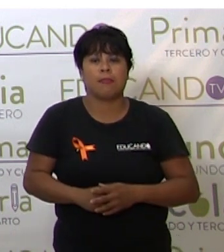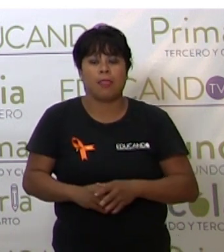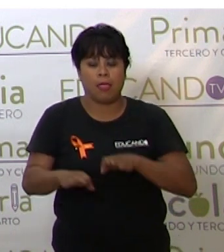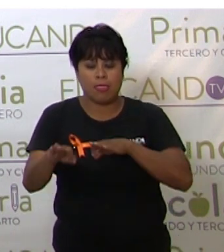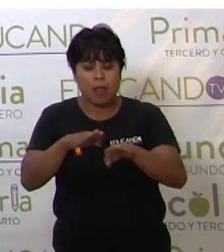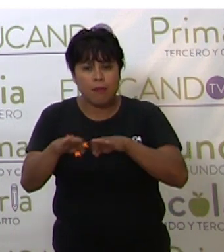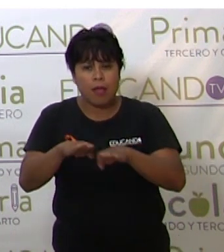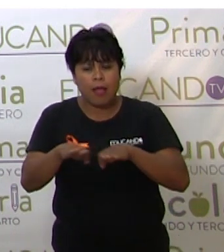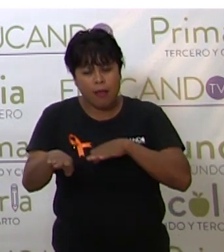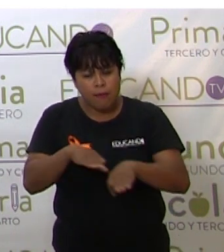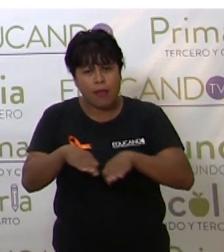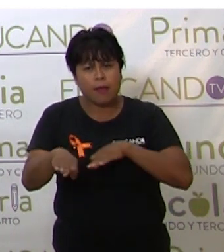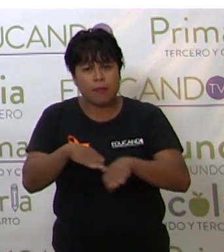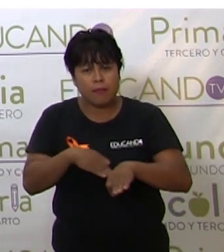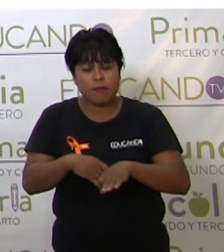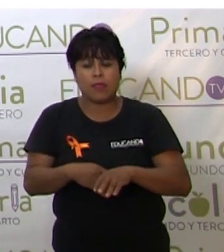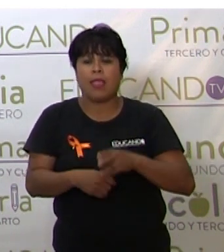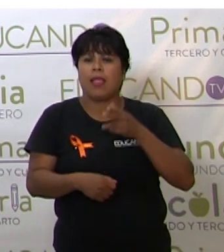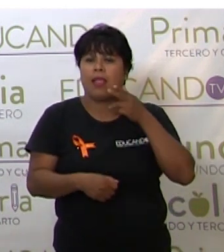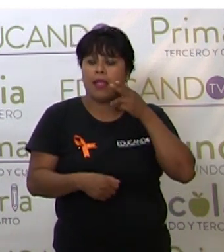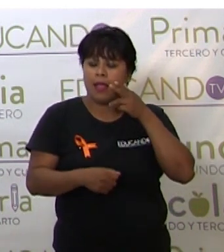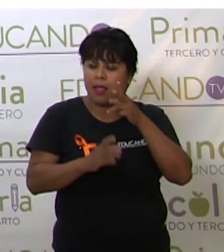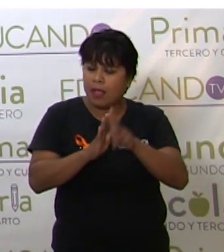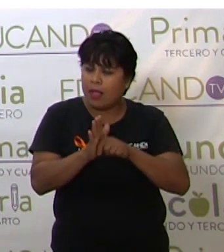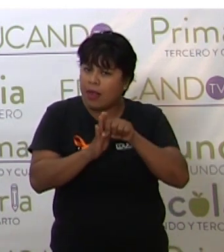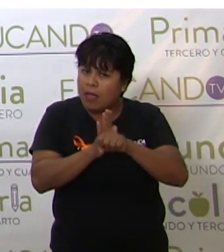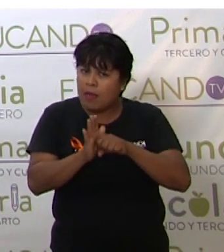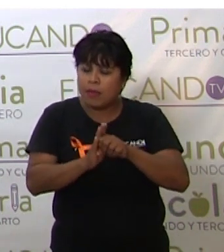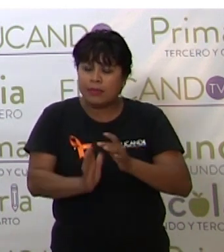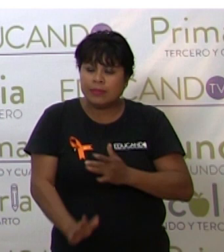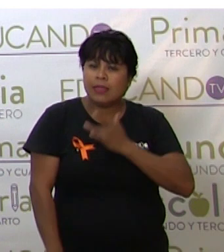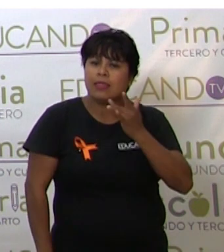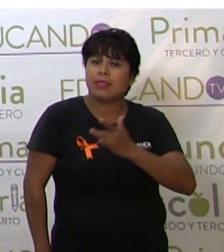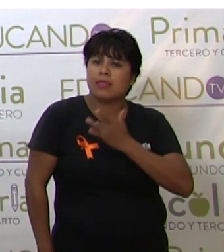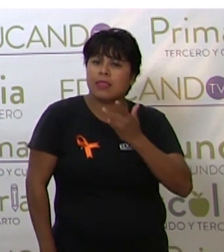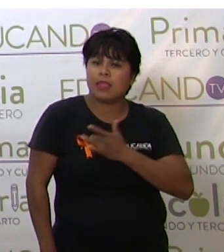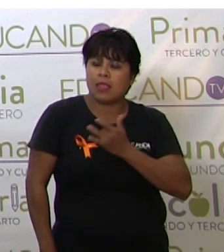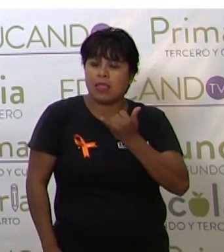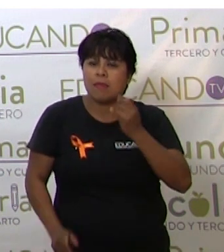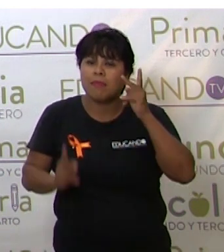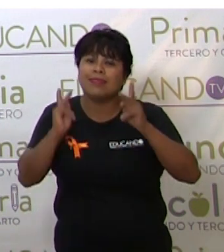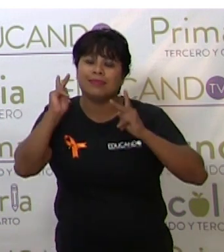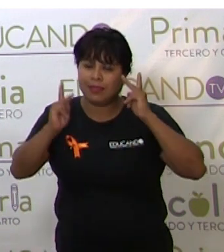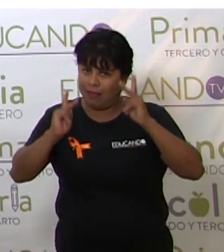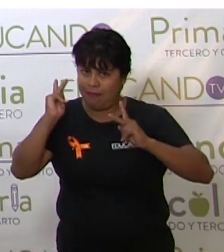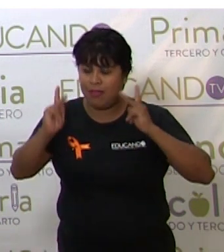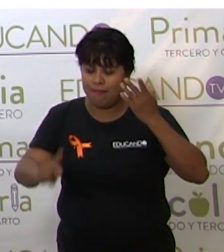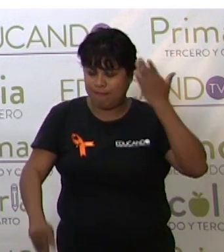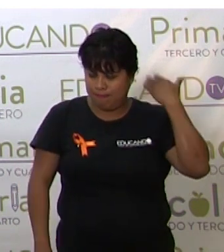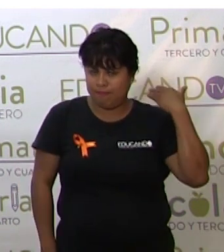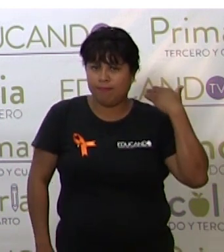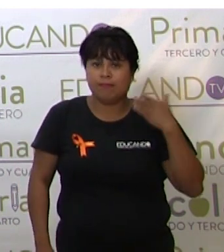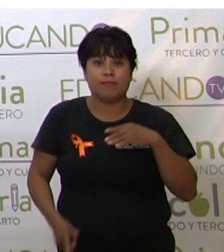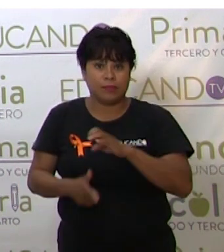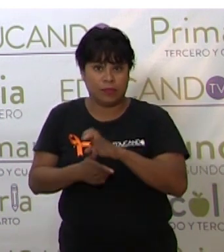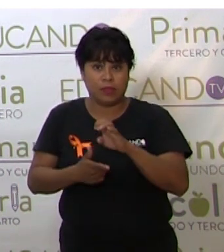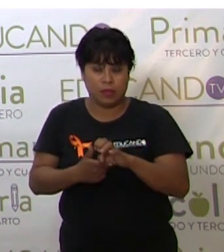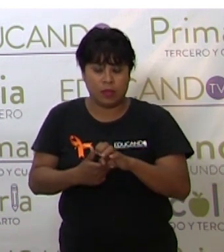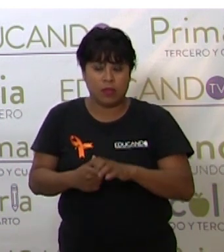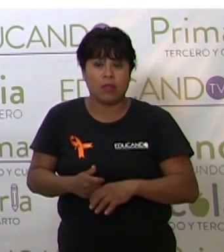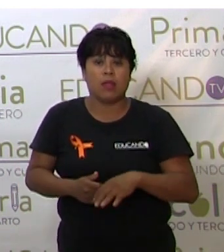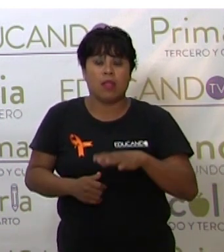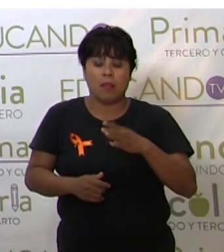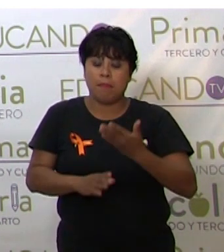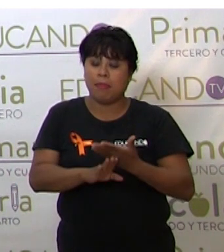trabajaba, grababa, sentía y visitaba. Entonces, pasado